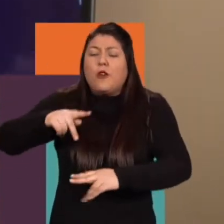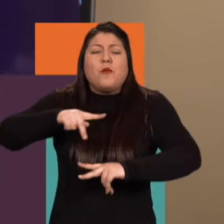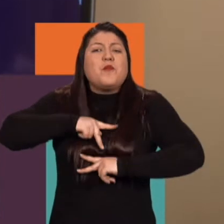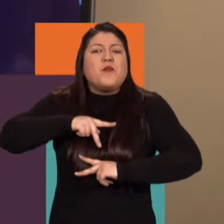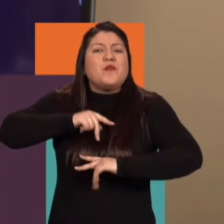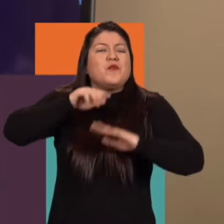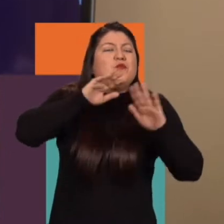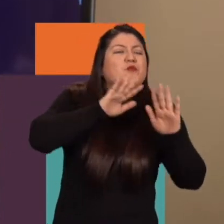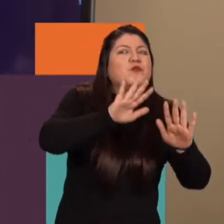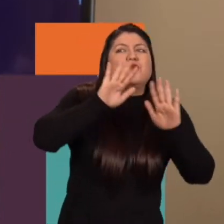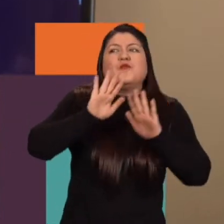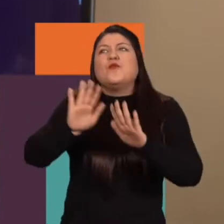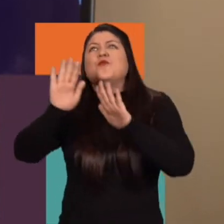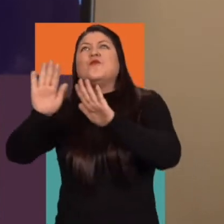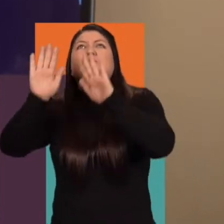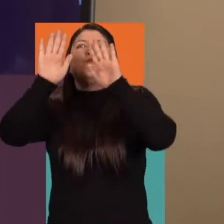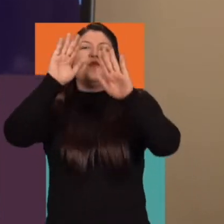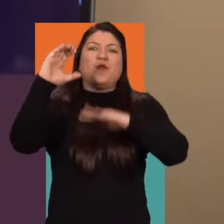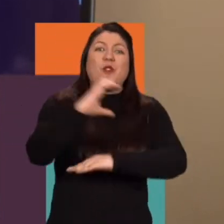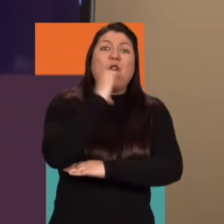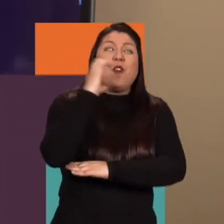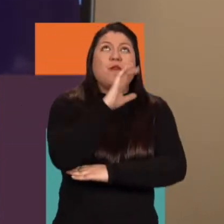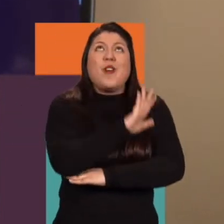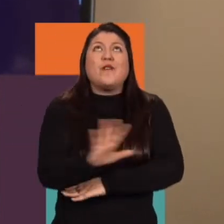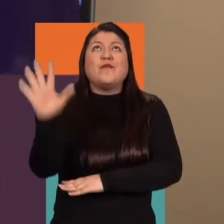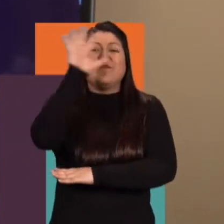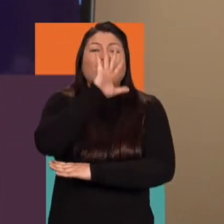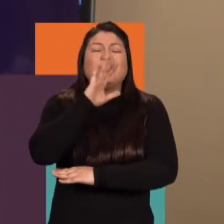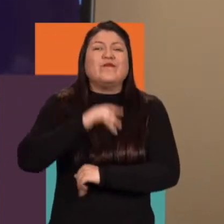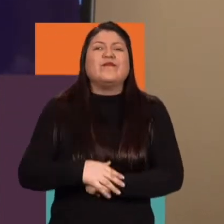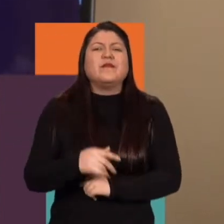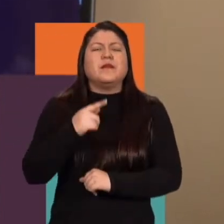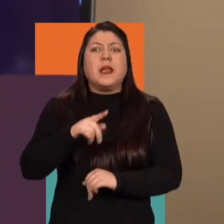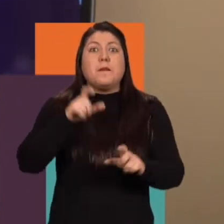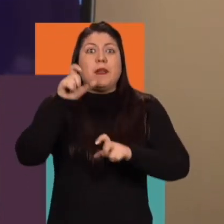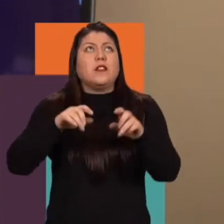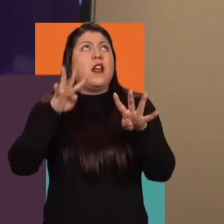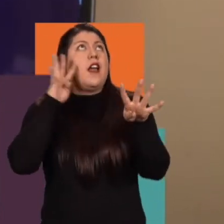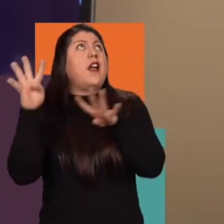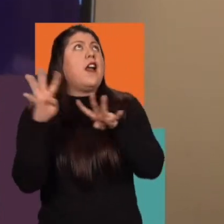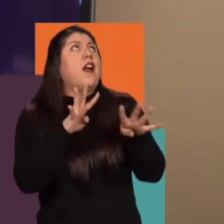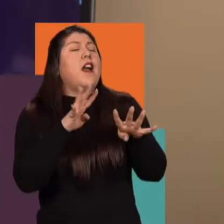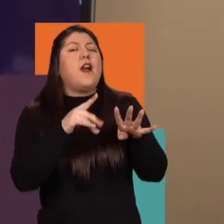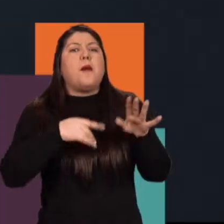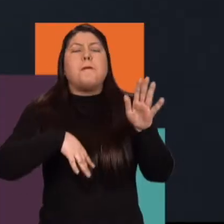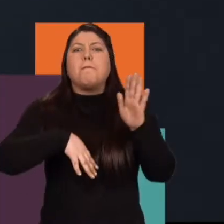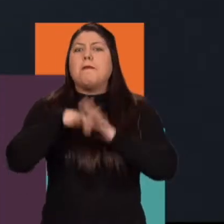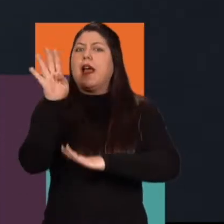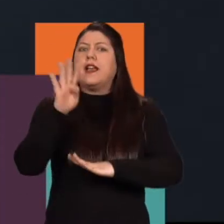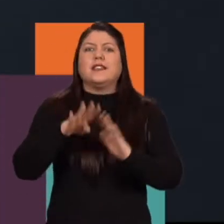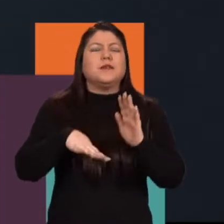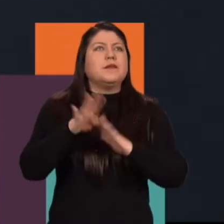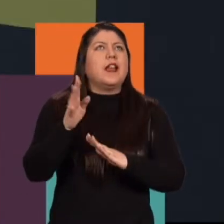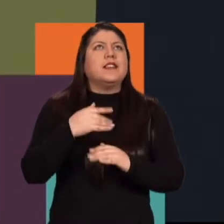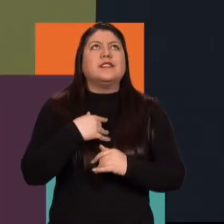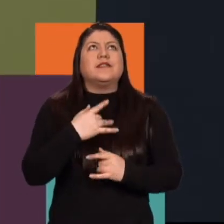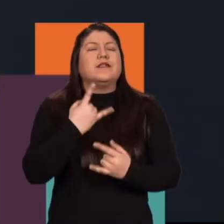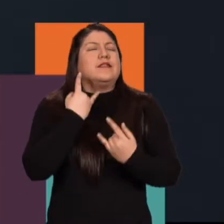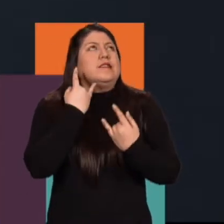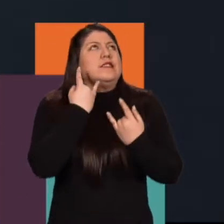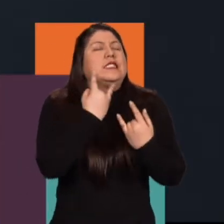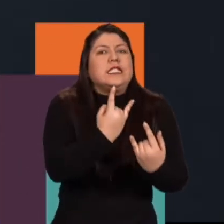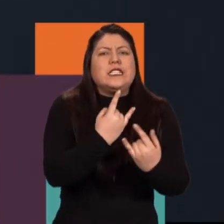esas historias que de verdad nos representan en la pantalla y creo que para los espectadores es mucho más, digamos,